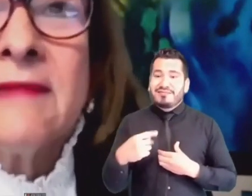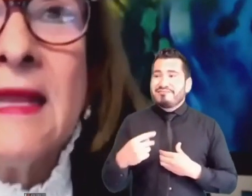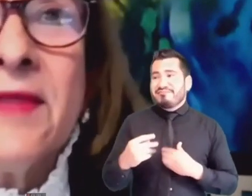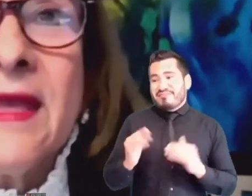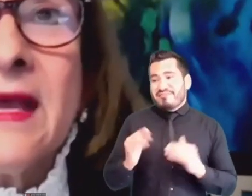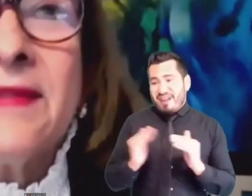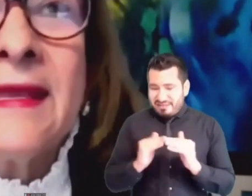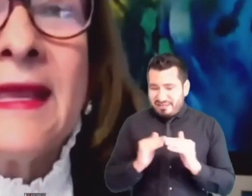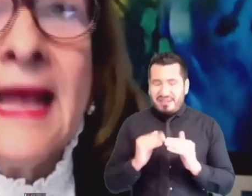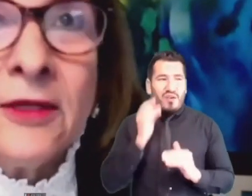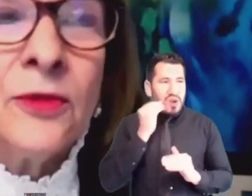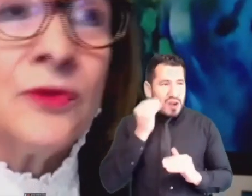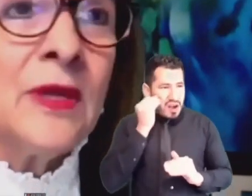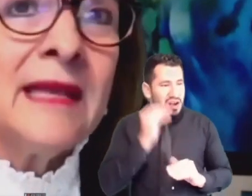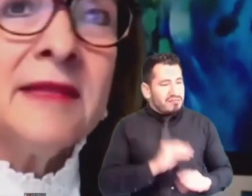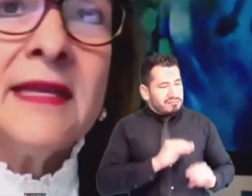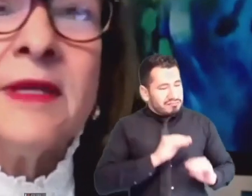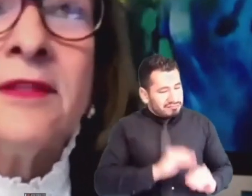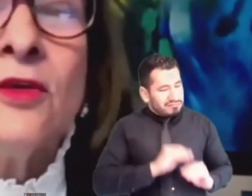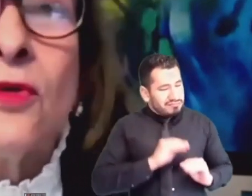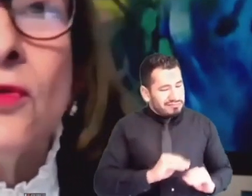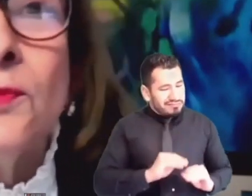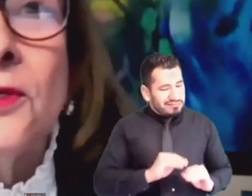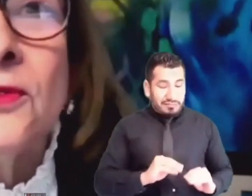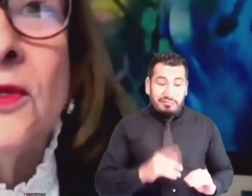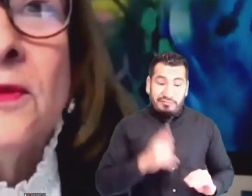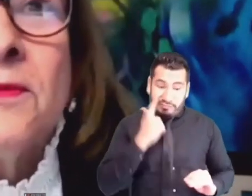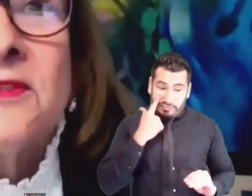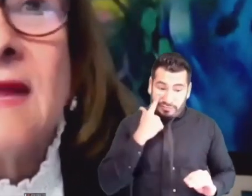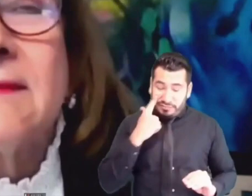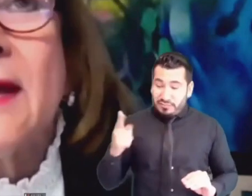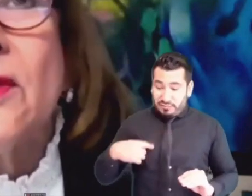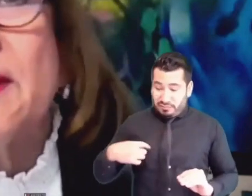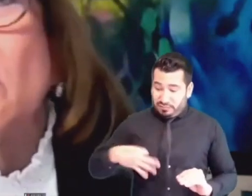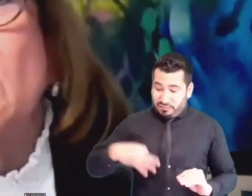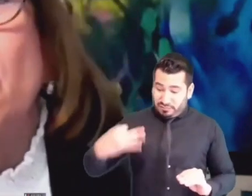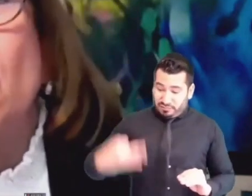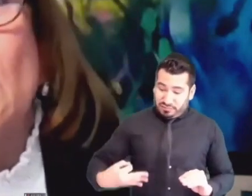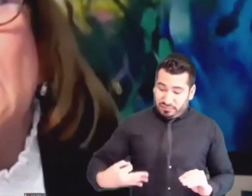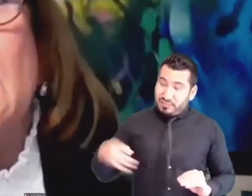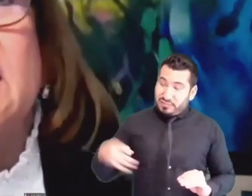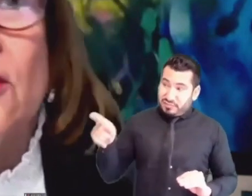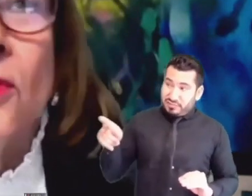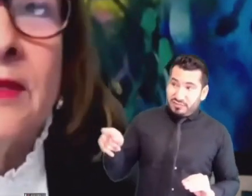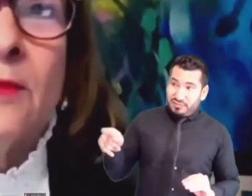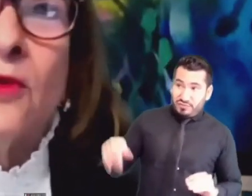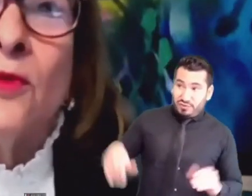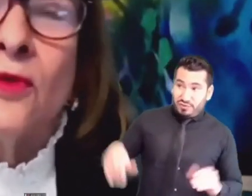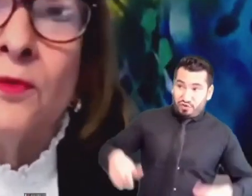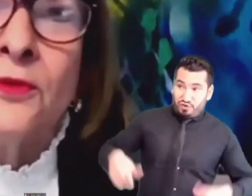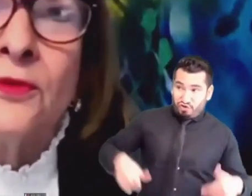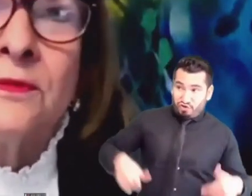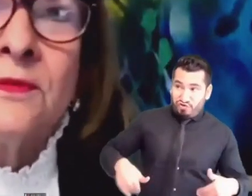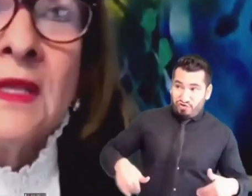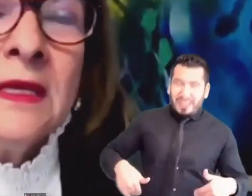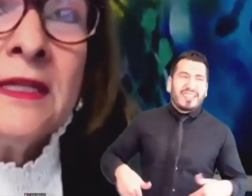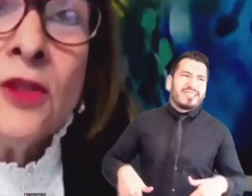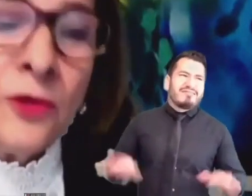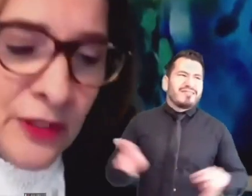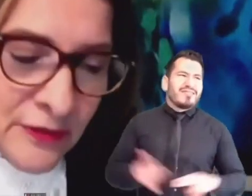está la idea de que actos éticamente incorruptos saltaron y pasaron la frontera y ya no los miramos como corruptos.